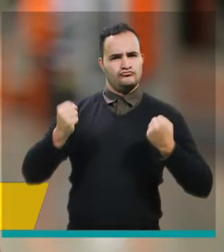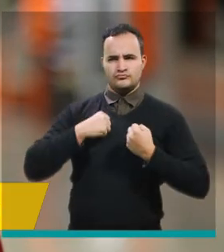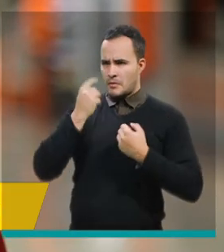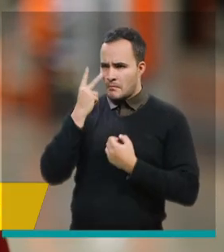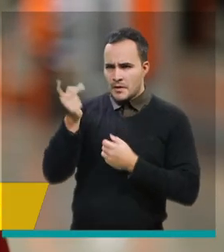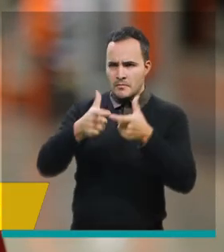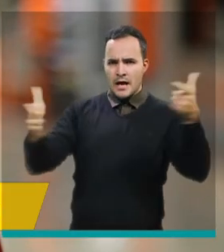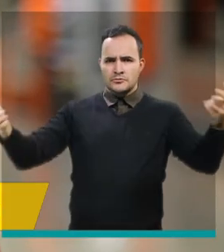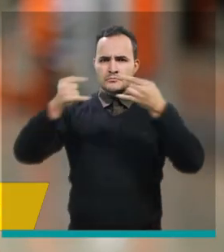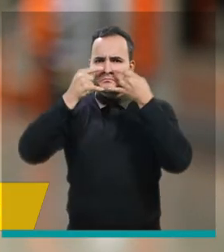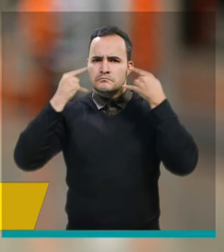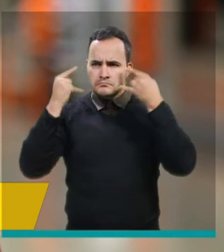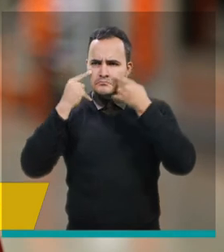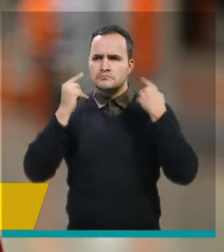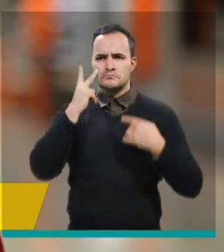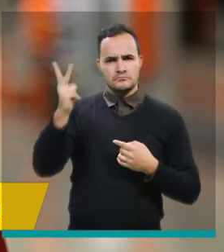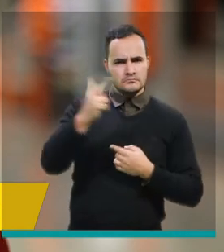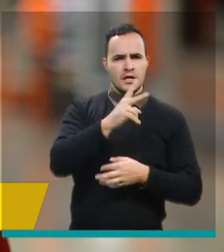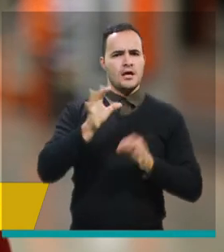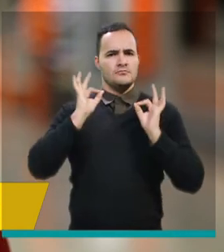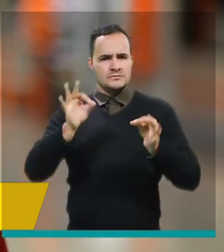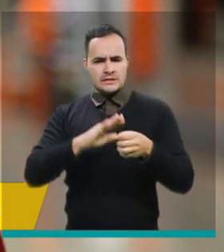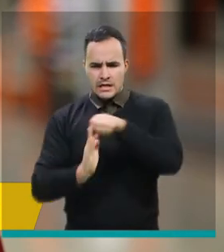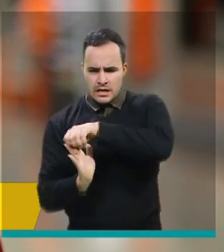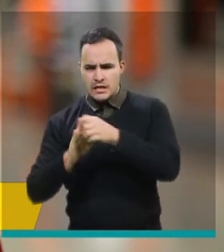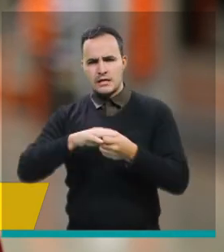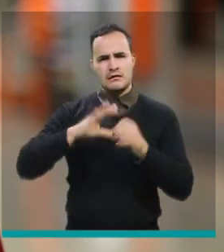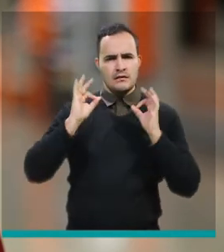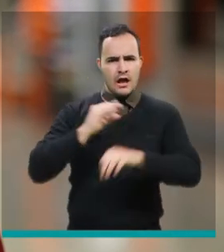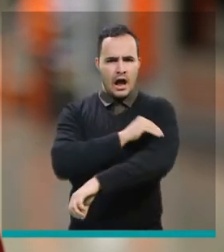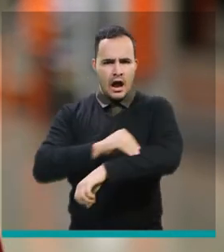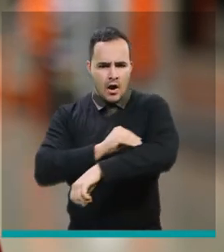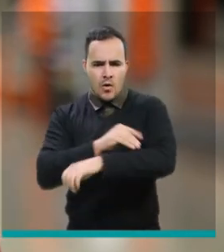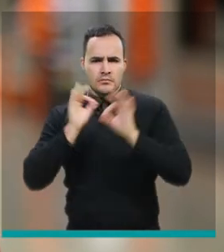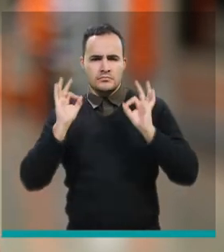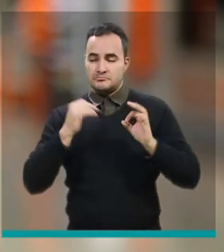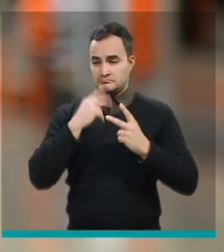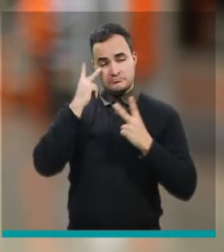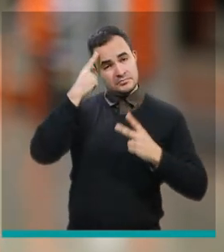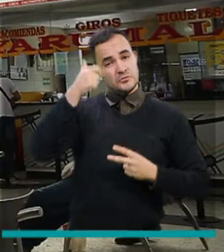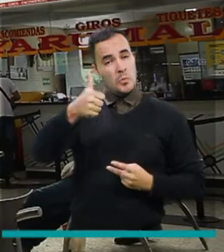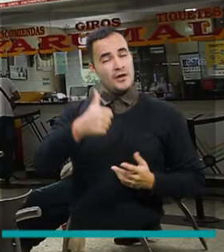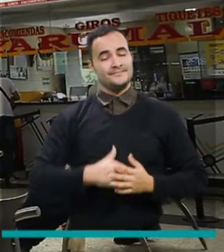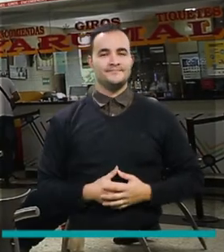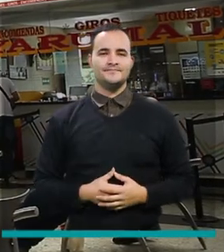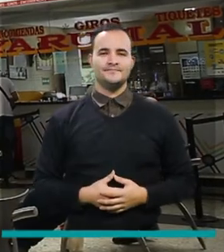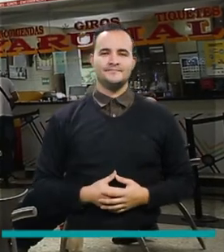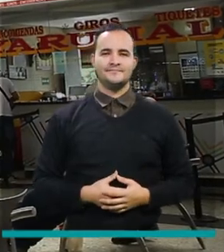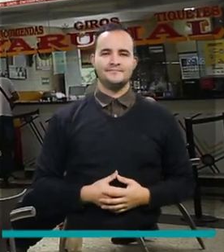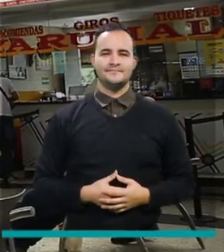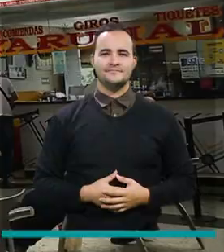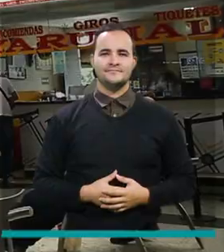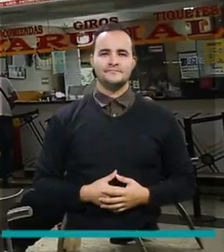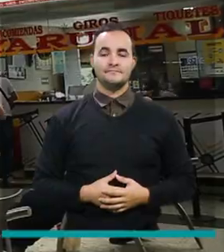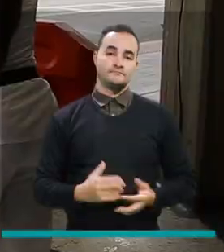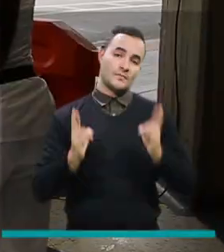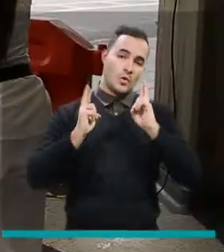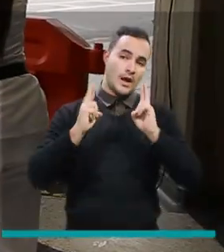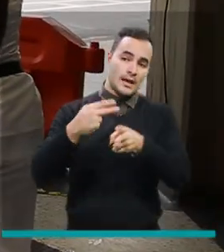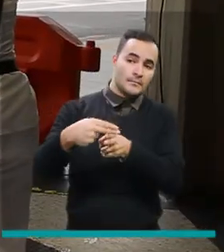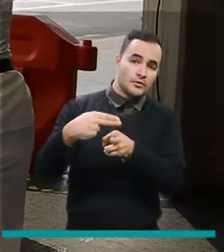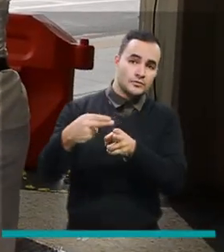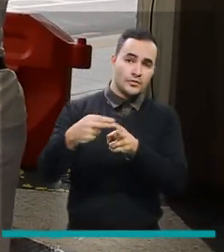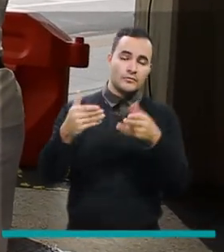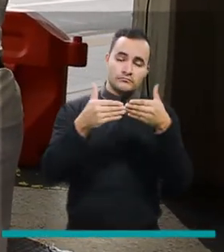personas con tapabocas con su respectivo alcohol y yo creo que eso es bueno se